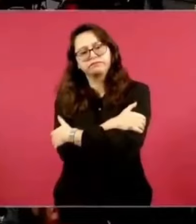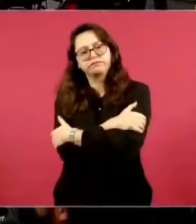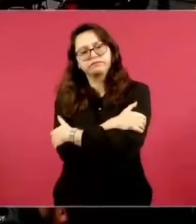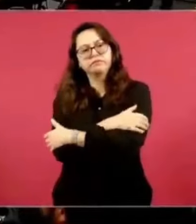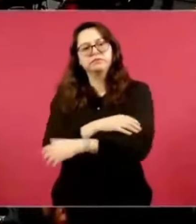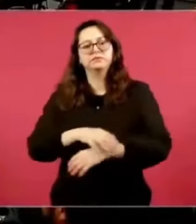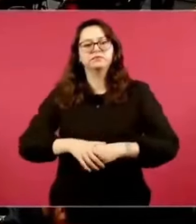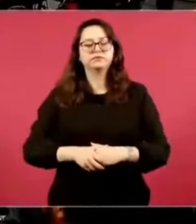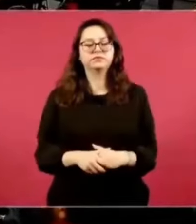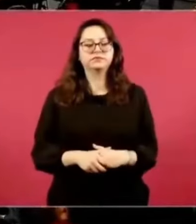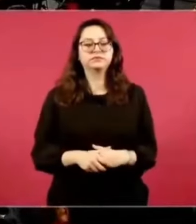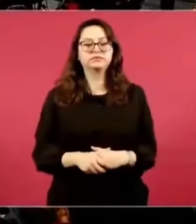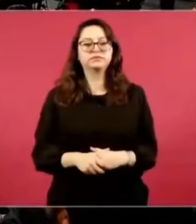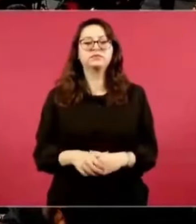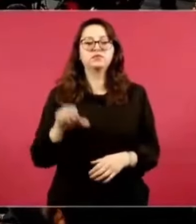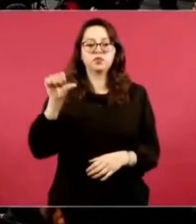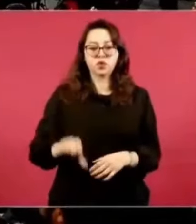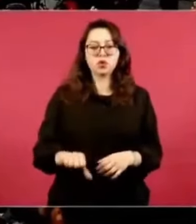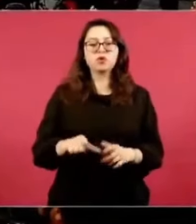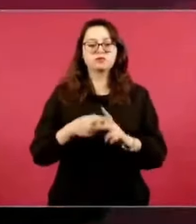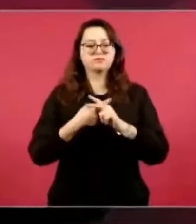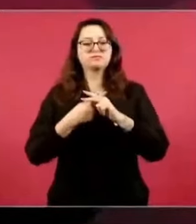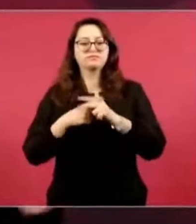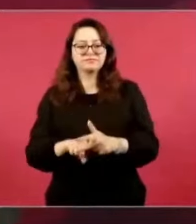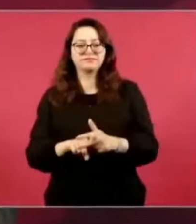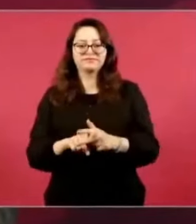Así empezamos con el Tic-Toc.